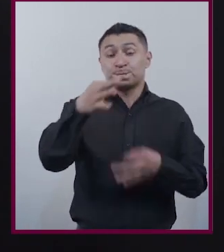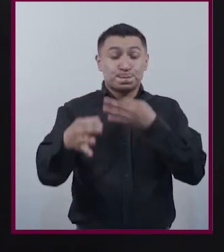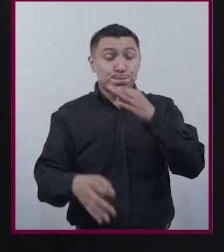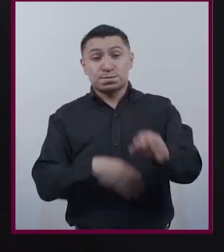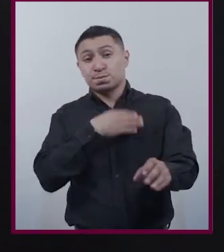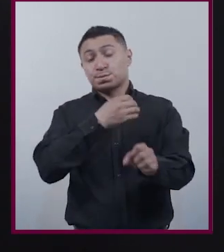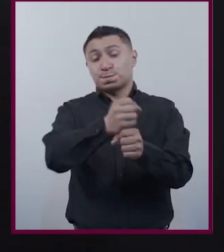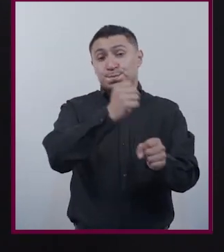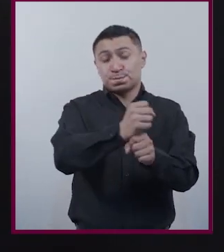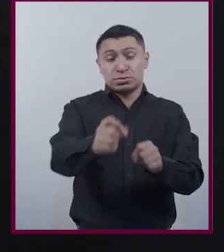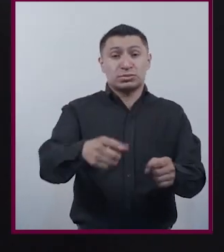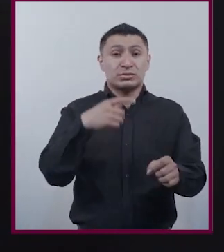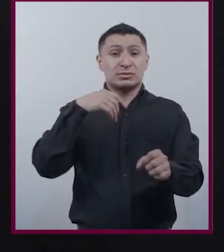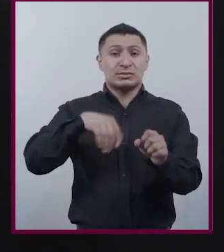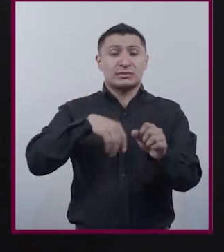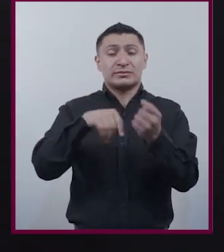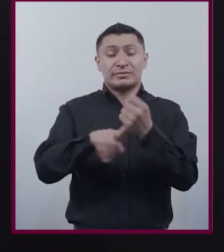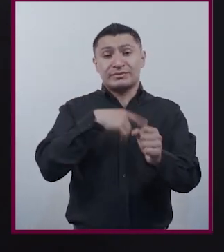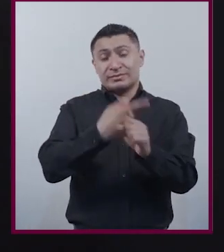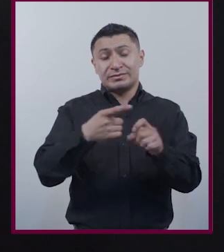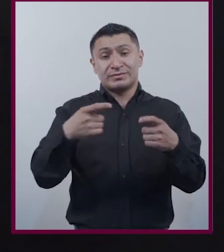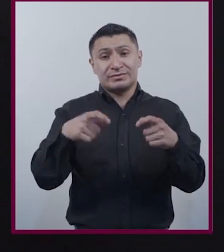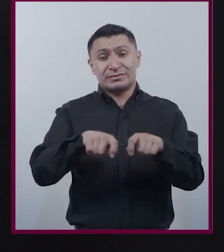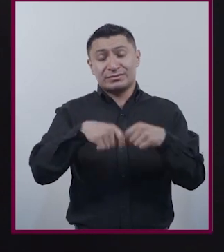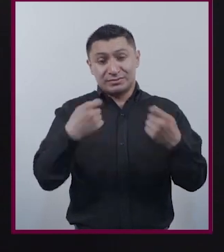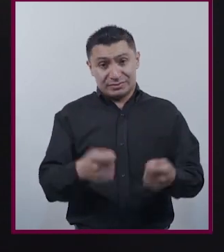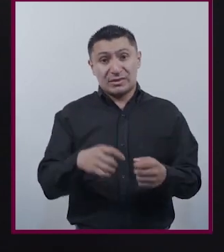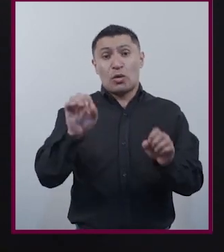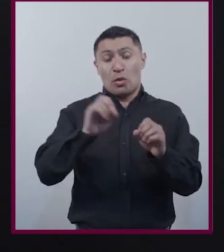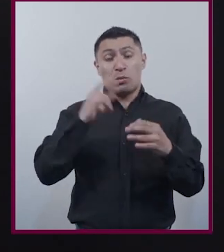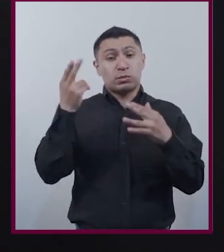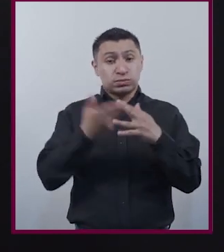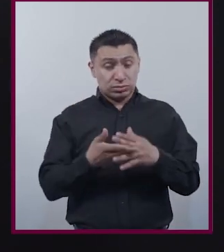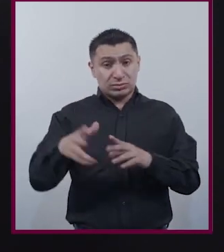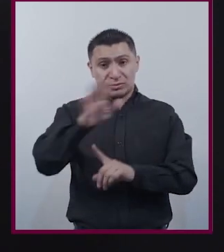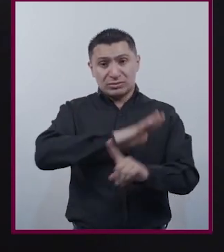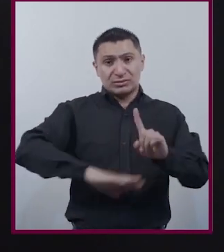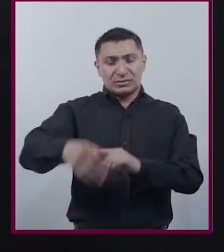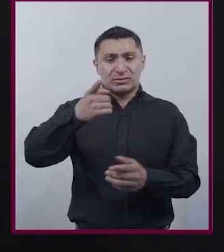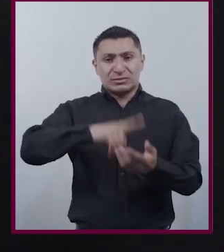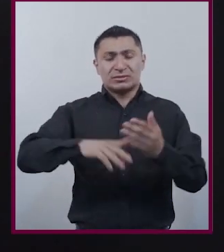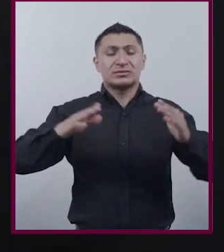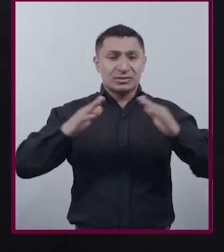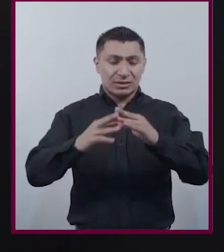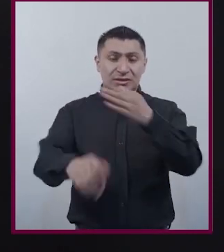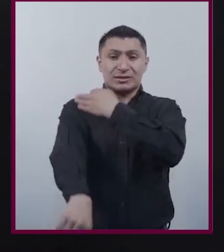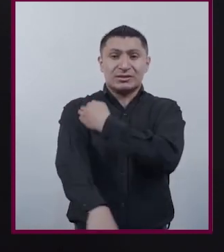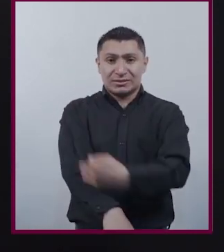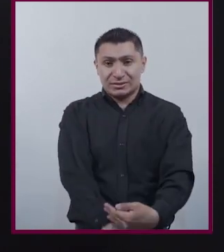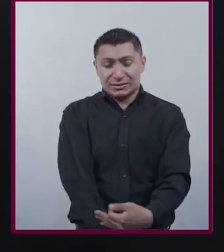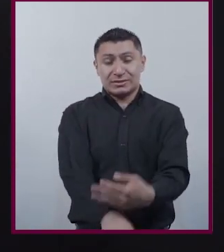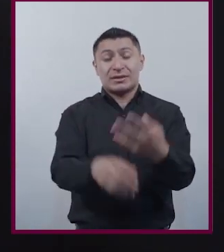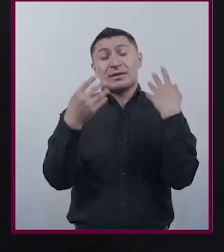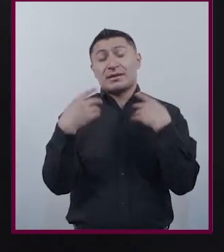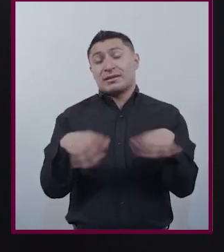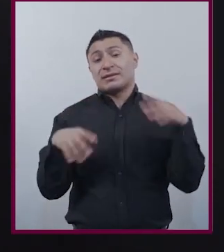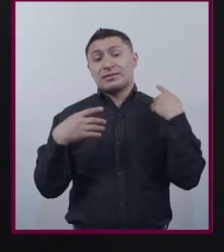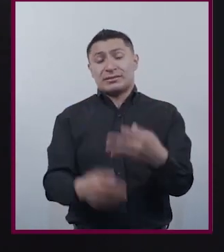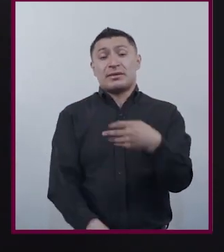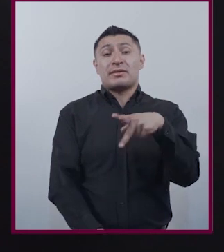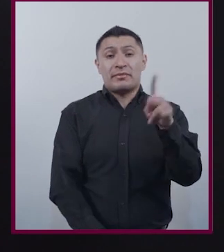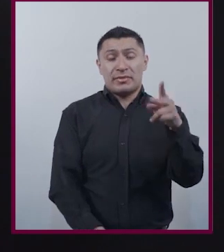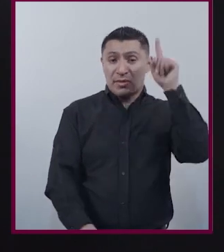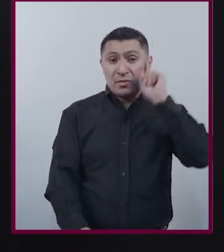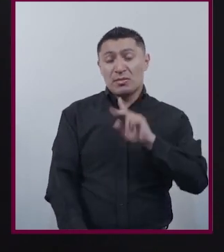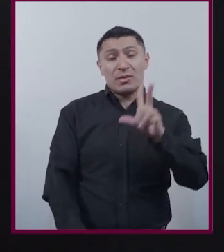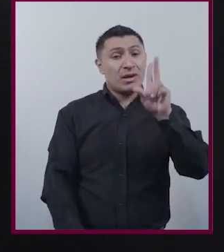violentadas Sexualmente Incluso asesinadas En el contexto De nuestras propias Casas y familias No obstante Las